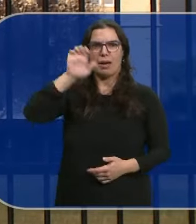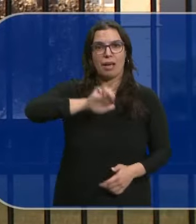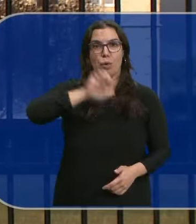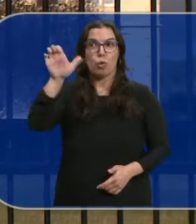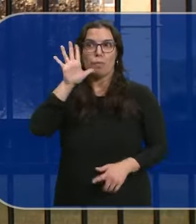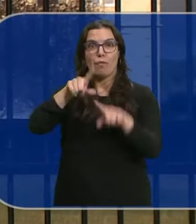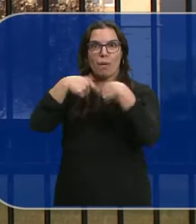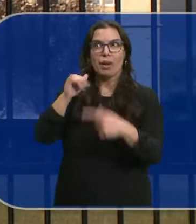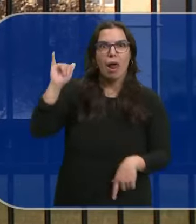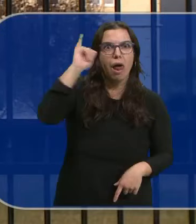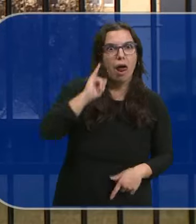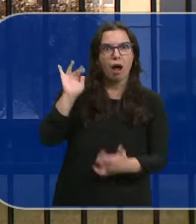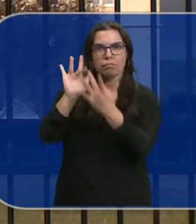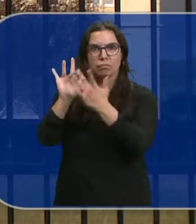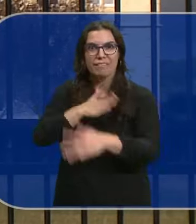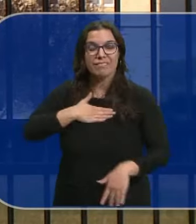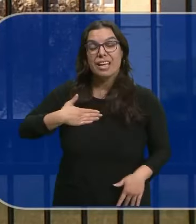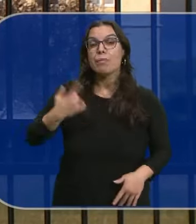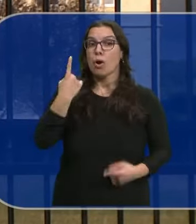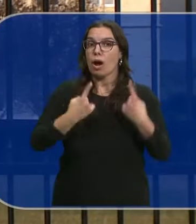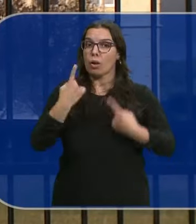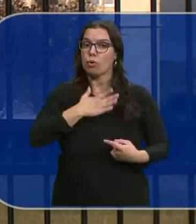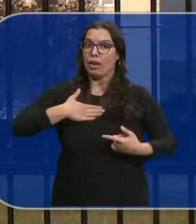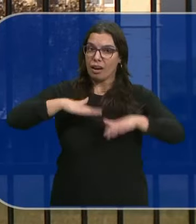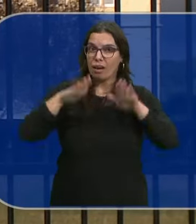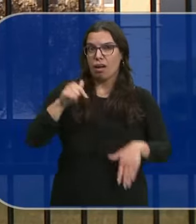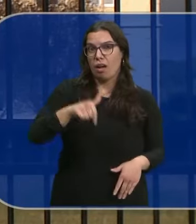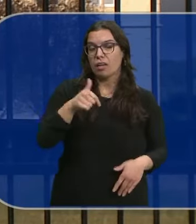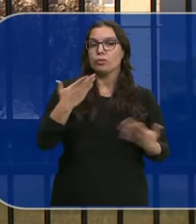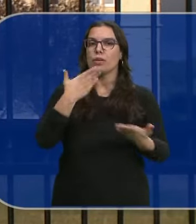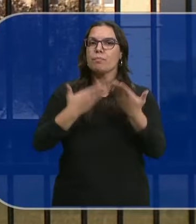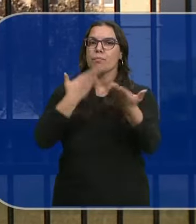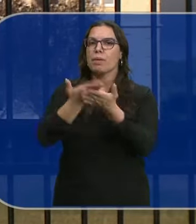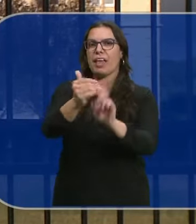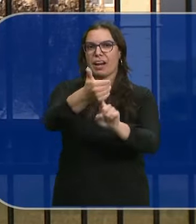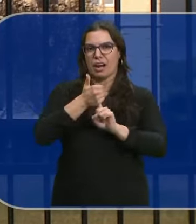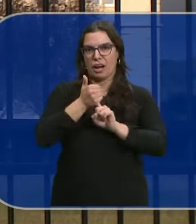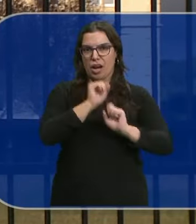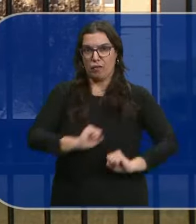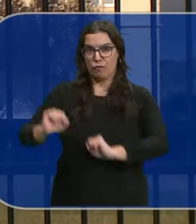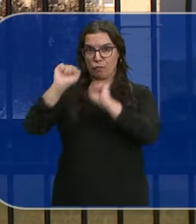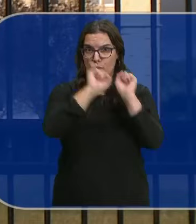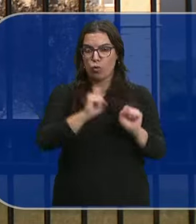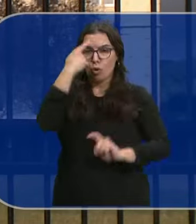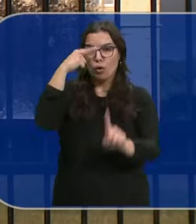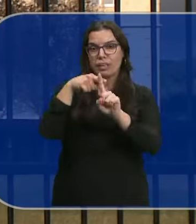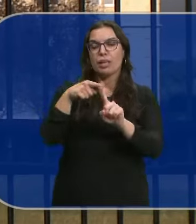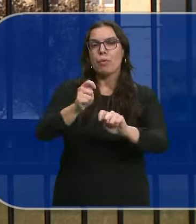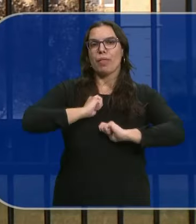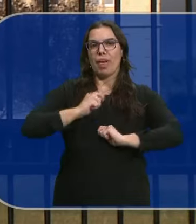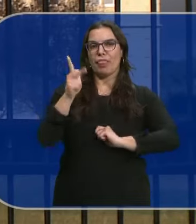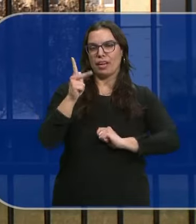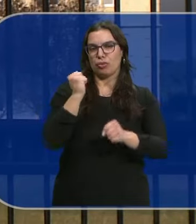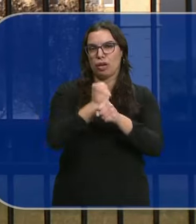tienen familiares Pero muchos quieren quedarse aquí Para ello han solicitado refugio con el objetivo de poder trabajar